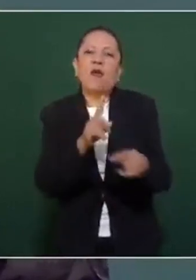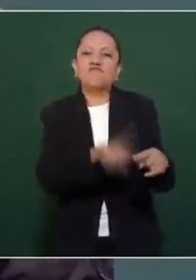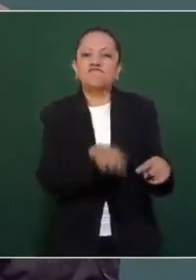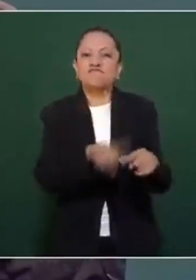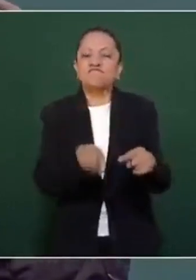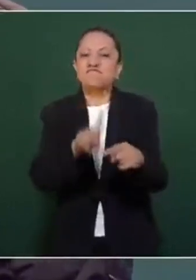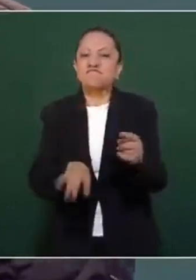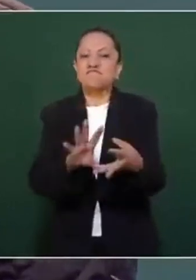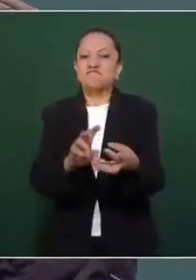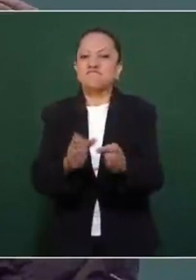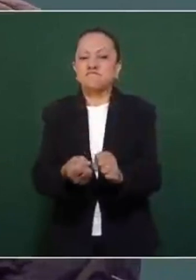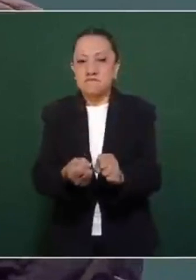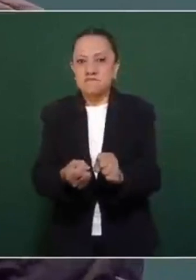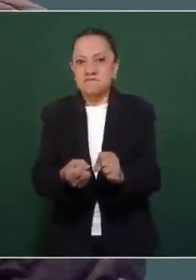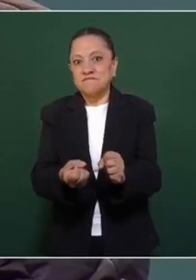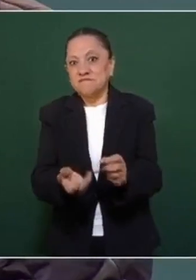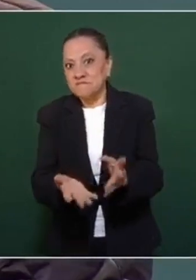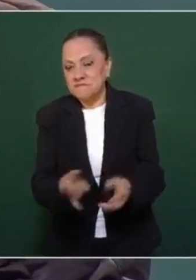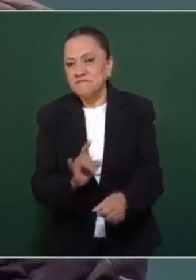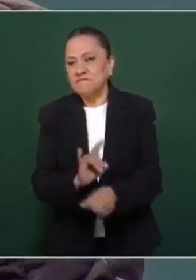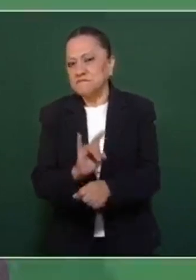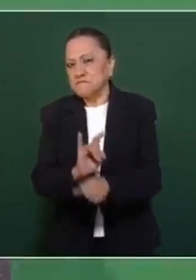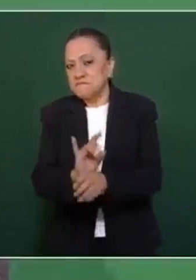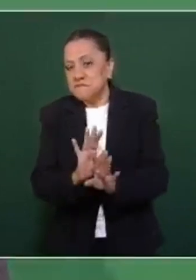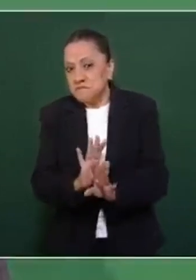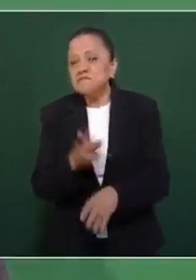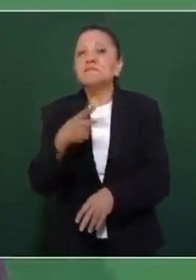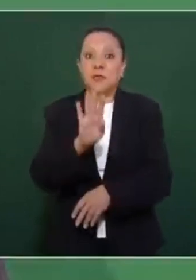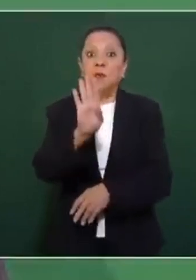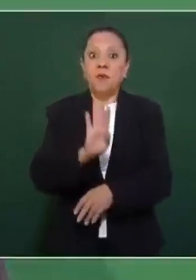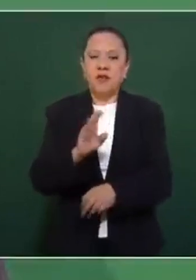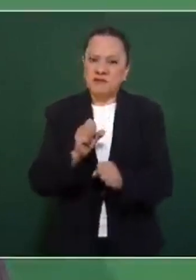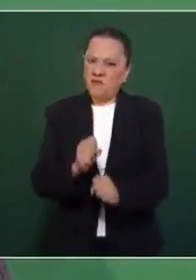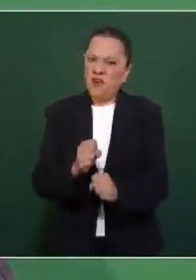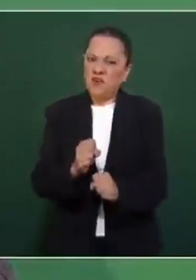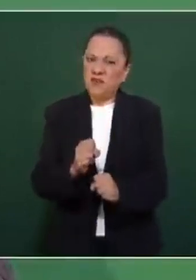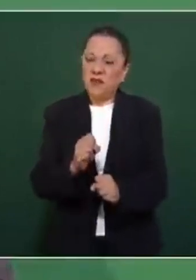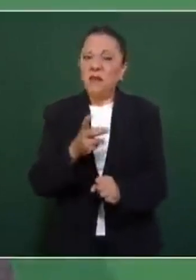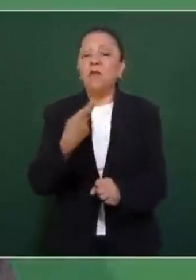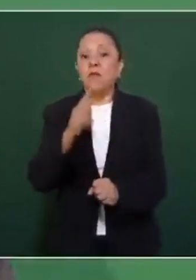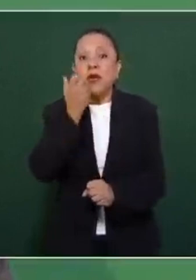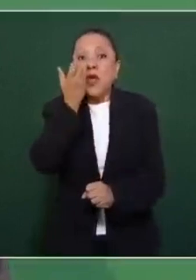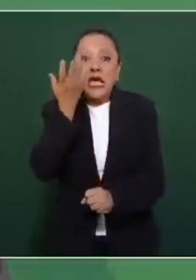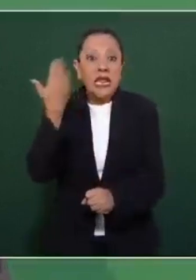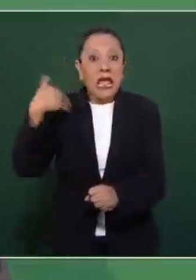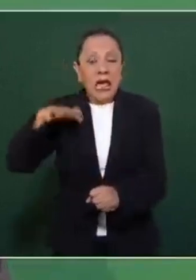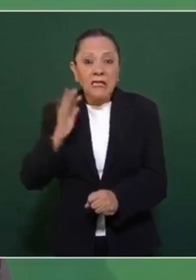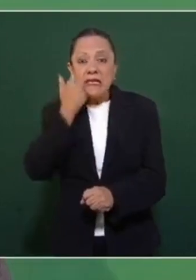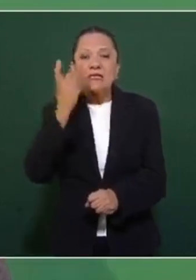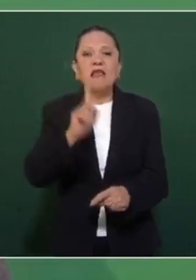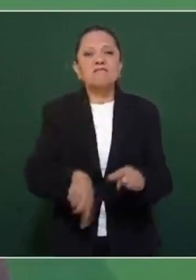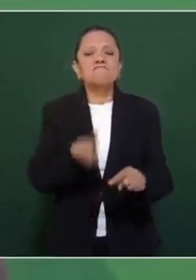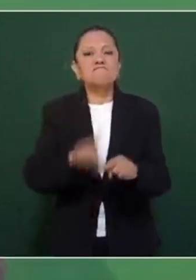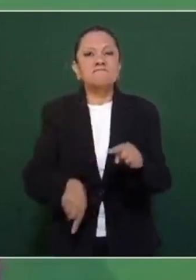destruir, aunque suene fuerte, a la Comisión Federal de Electricidad.